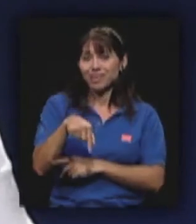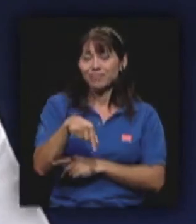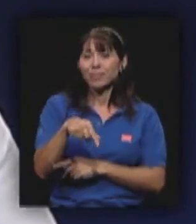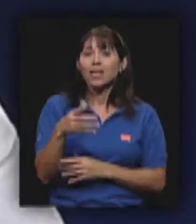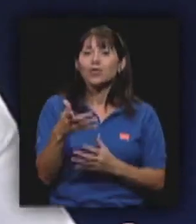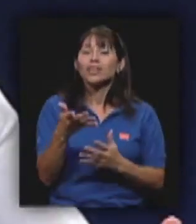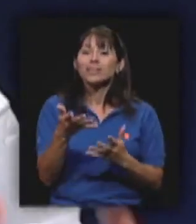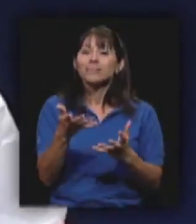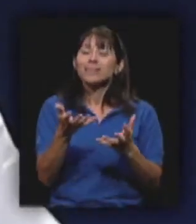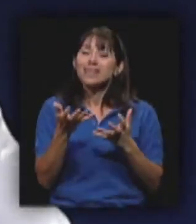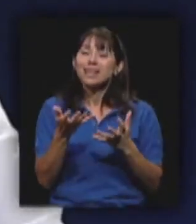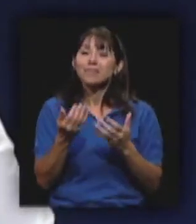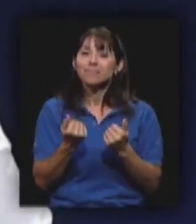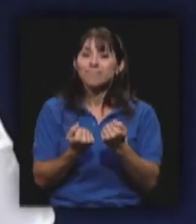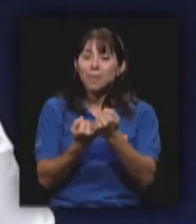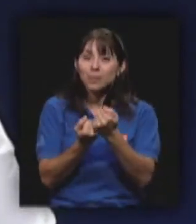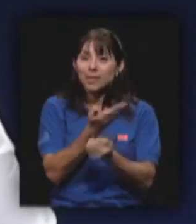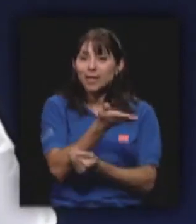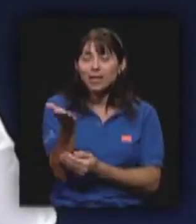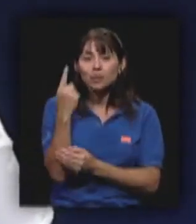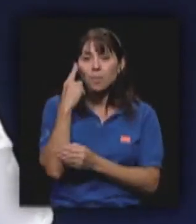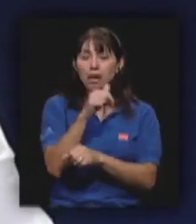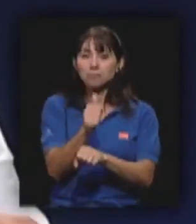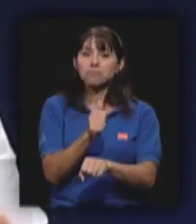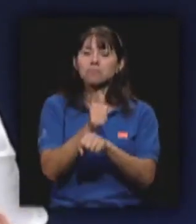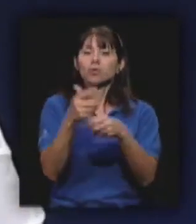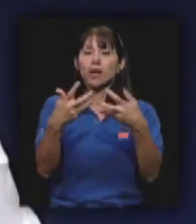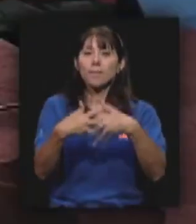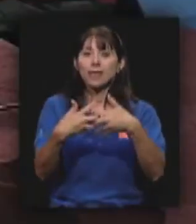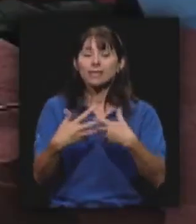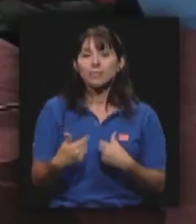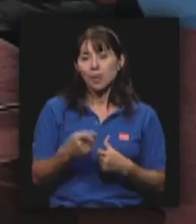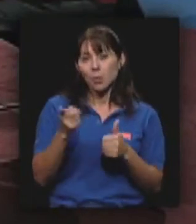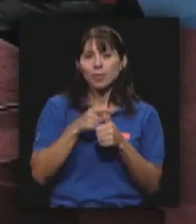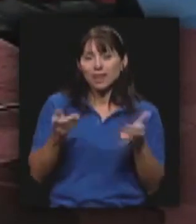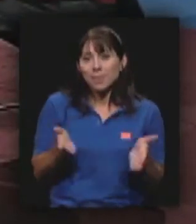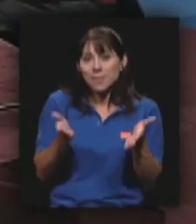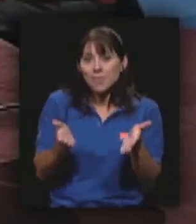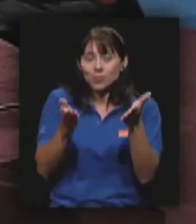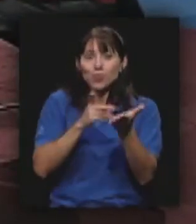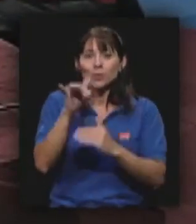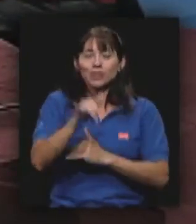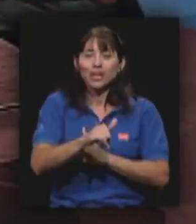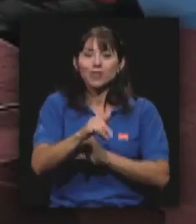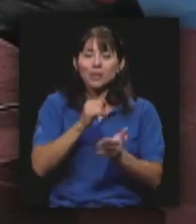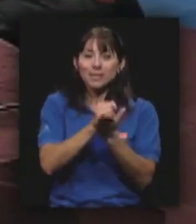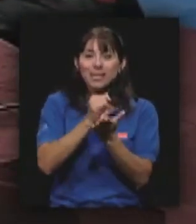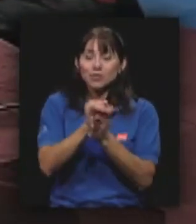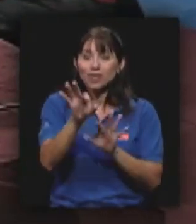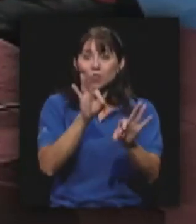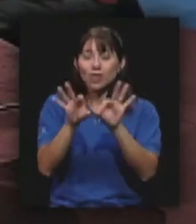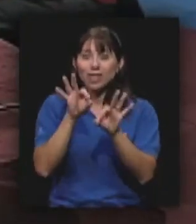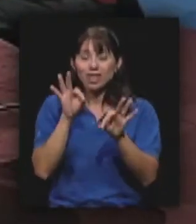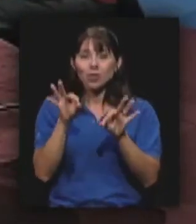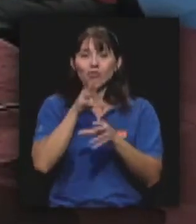donde se puedan darles un apoyo para montar una empresa, un primer impulso de proyectos de investigación que hayan sido escogidos